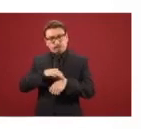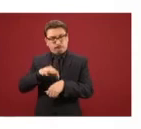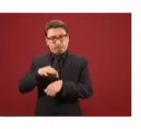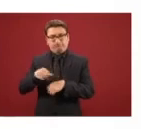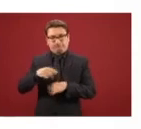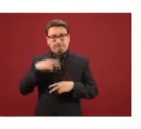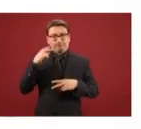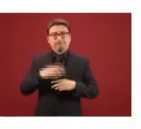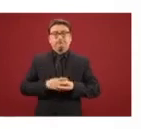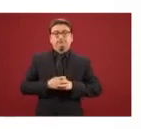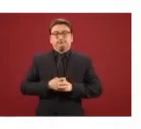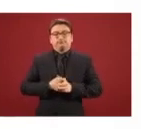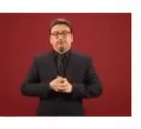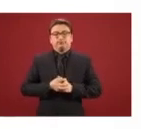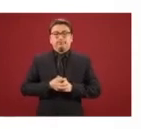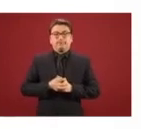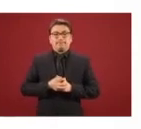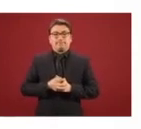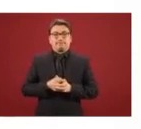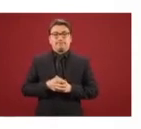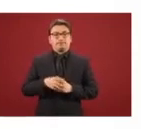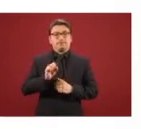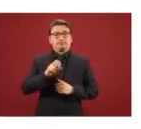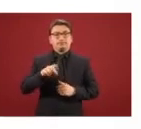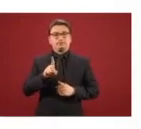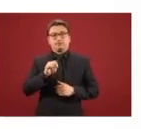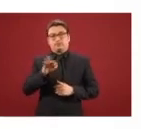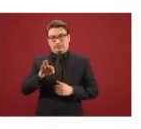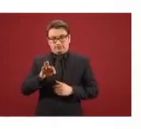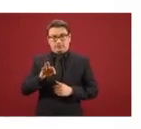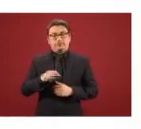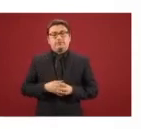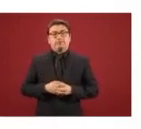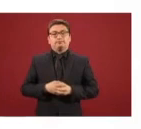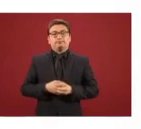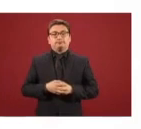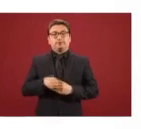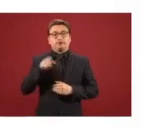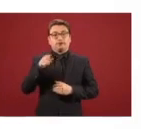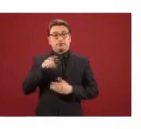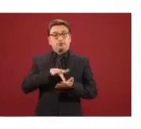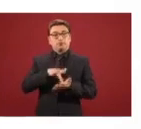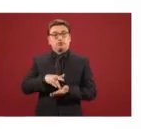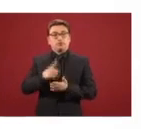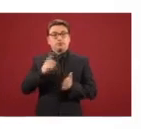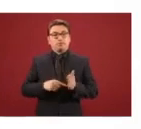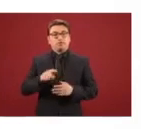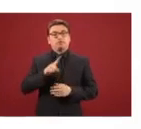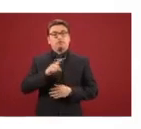médicas. Y el Sistema Nacional de Desarrollo Integral de la Familia nos ha apoyado con mil